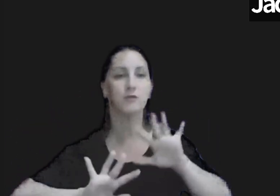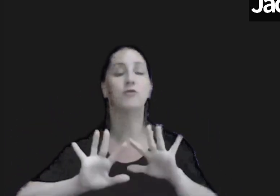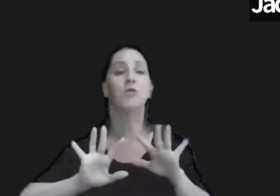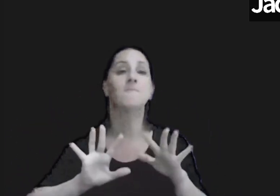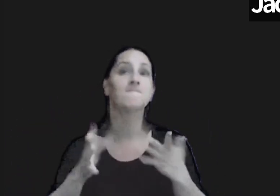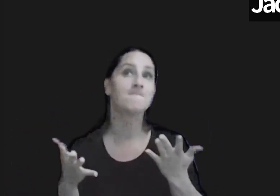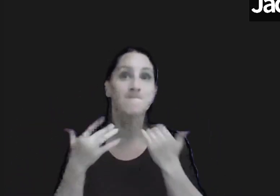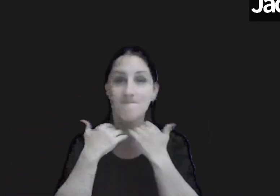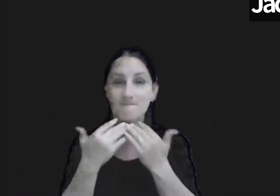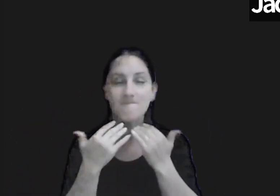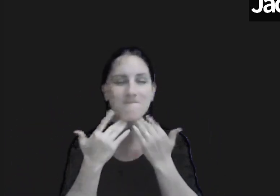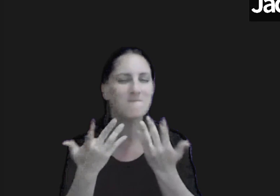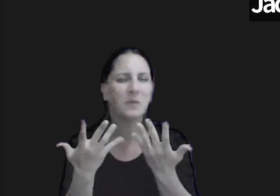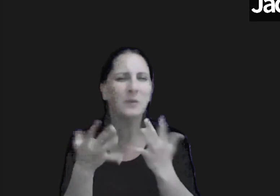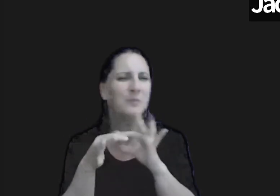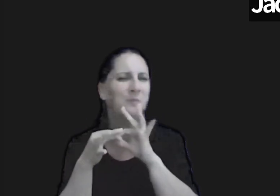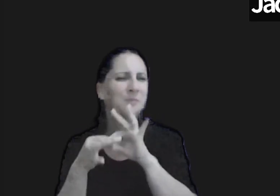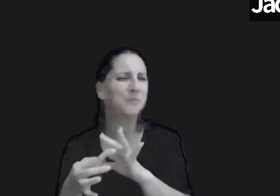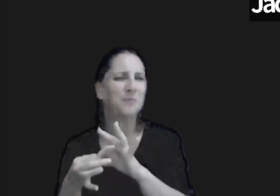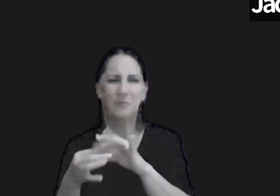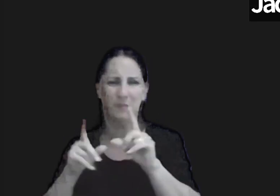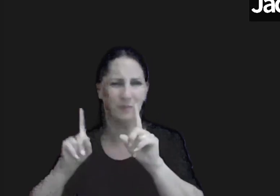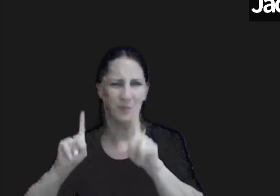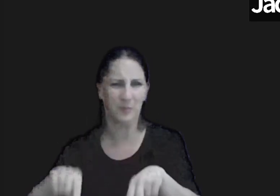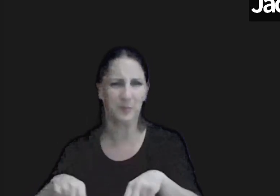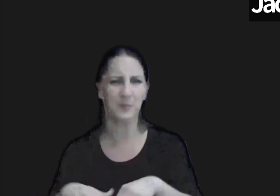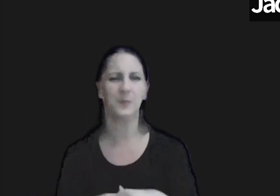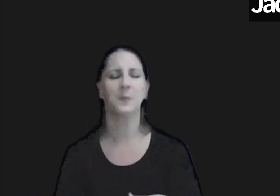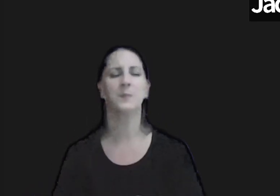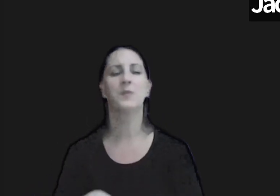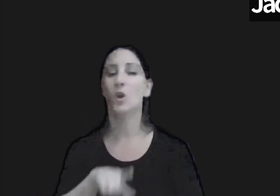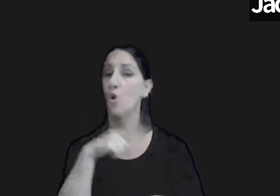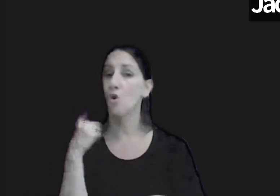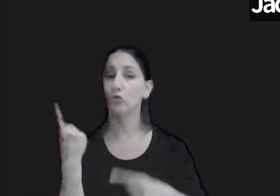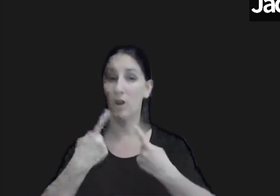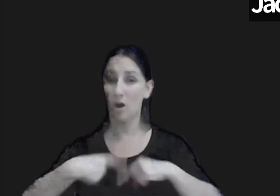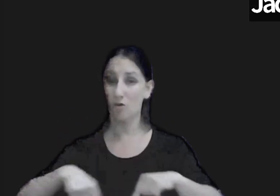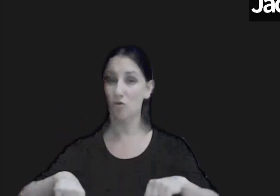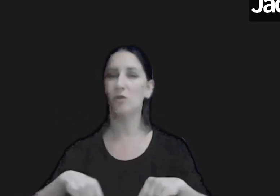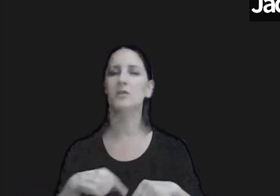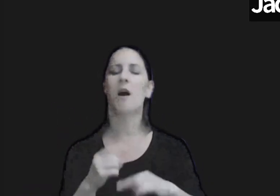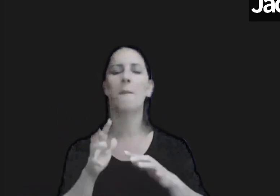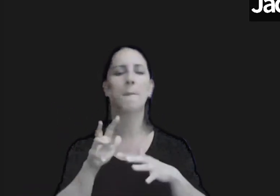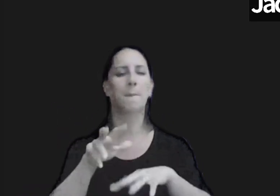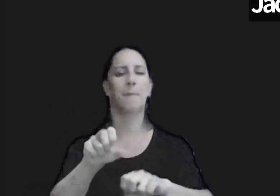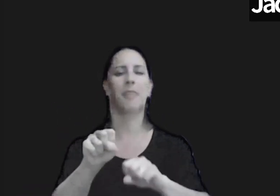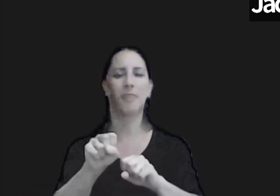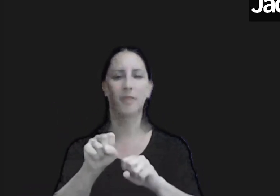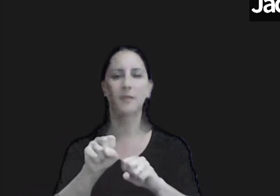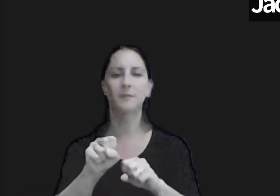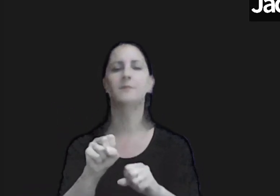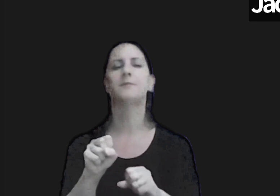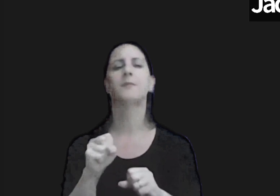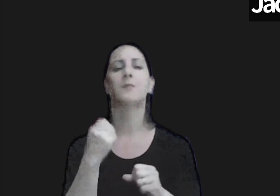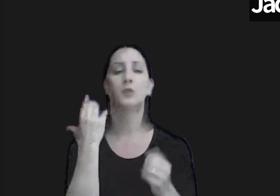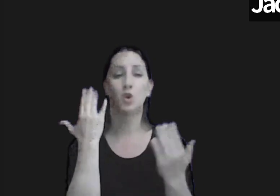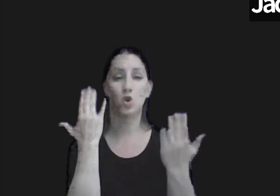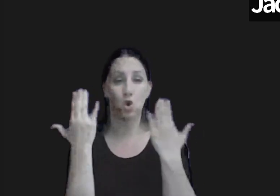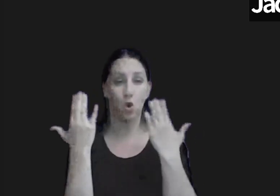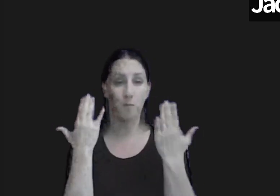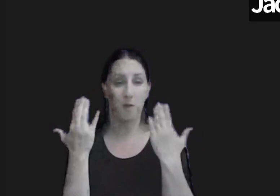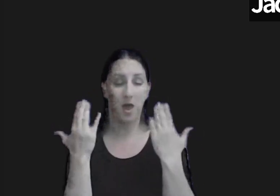específicamente a qué se corresponde también otra de las cosas que hemos detectado es que los comparables